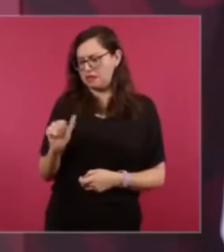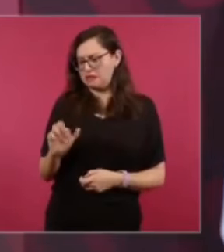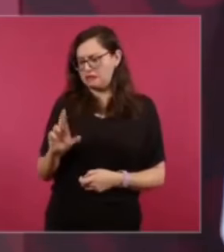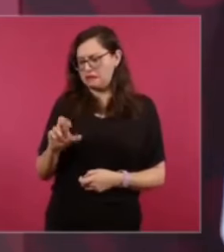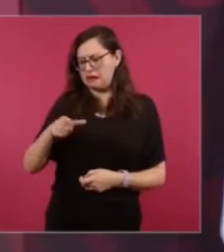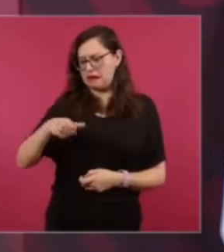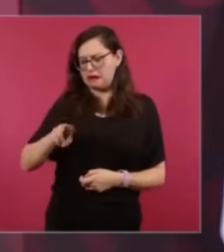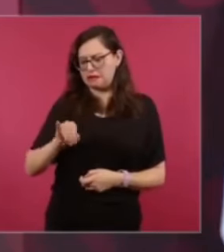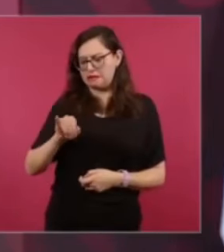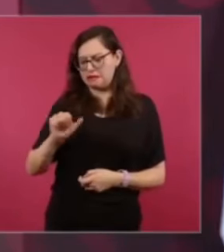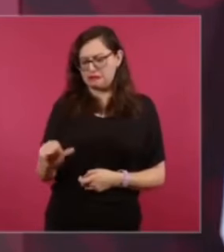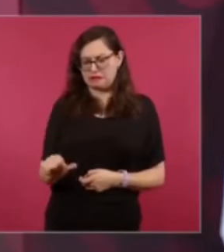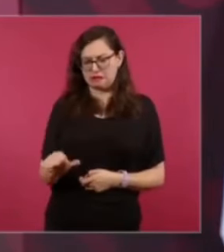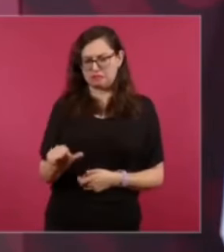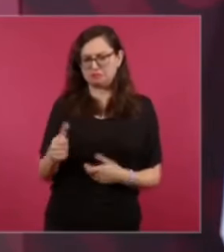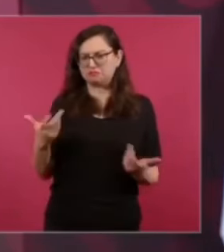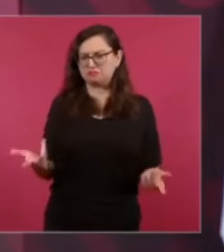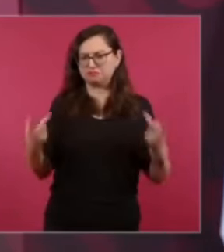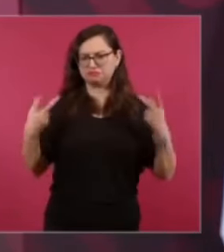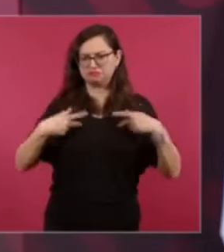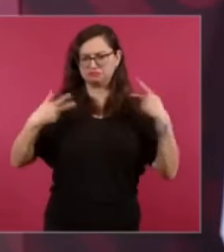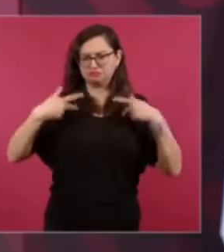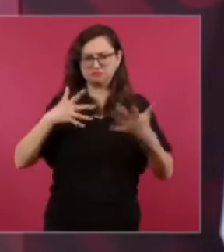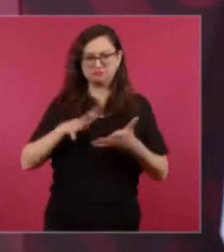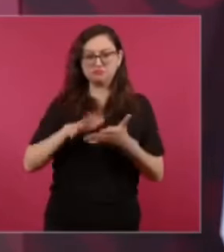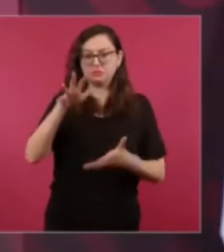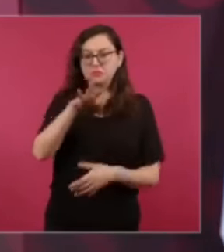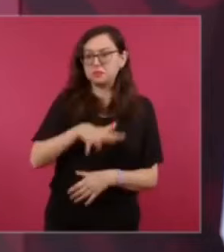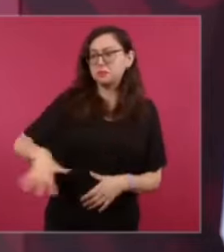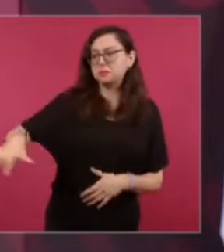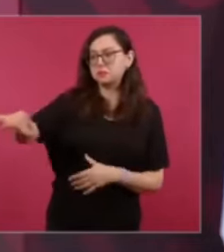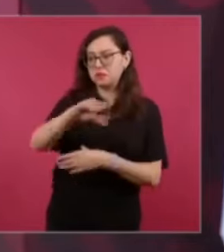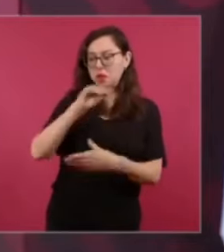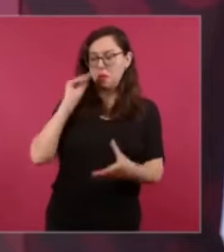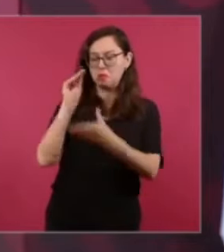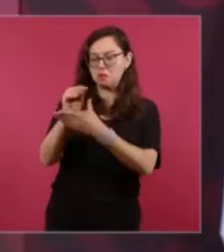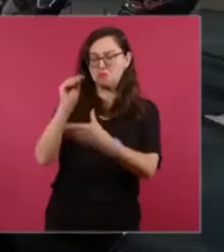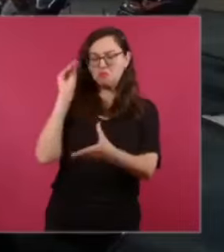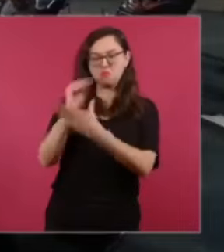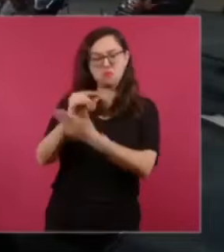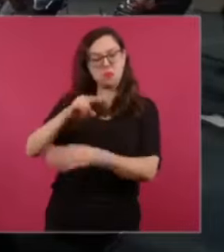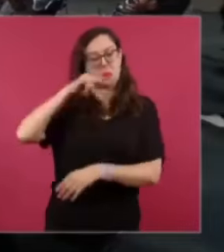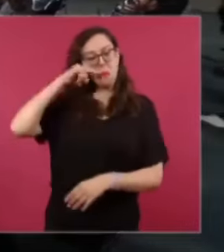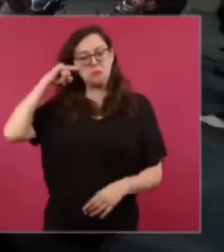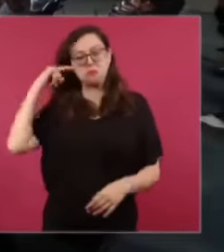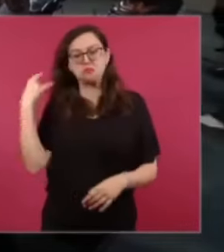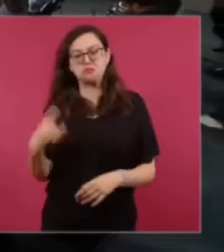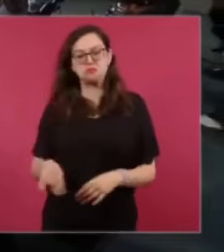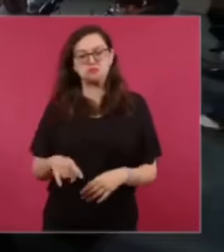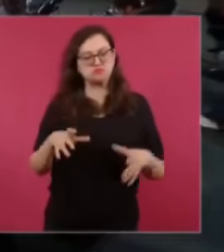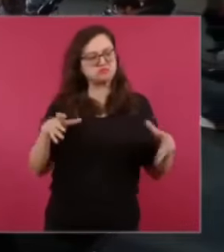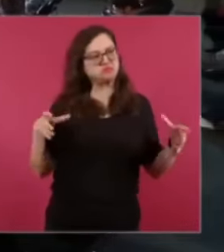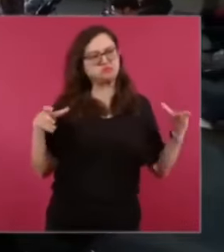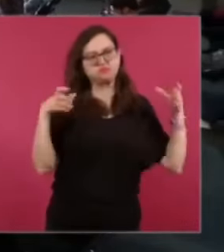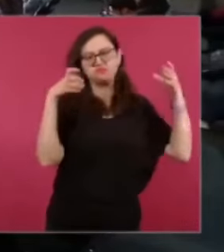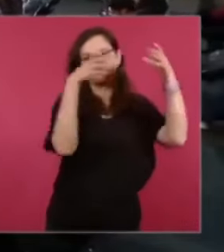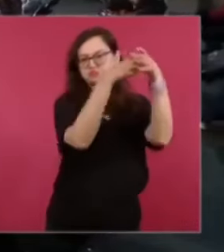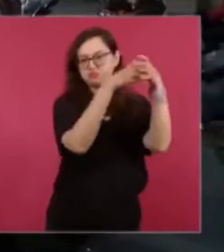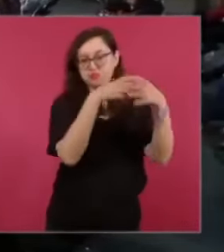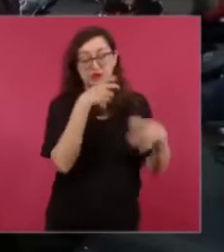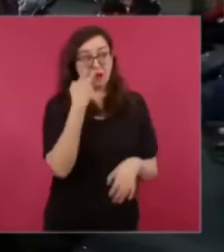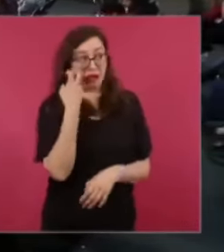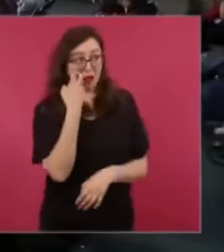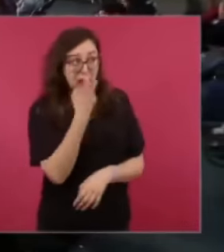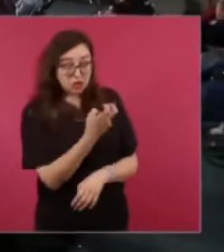no lo tomaban en cuenta, o queremos que sí, de verdad,